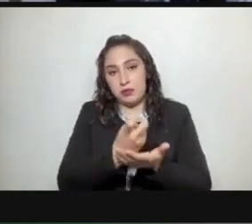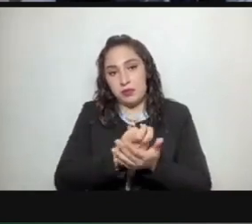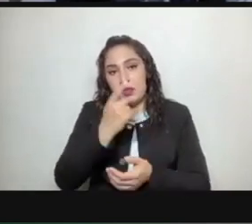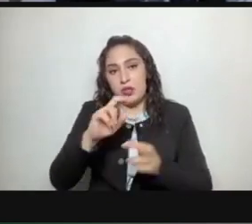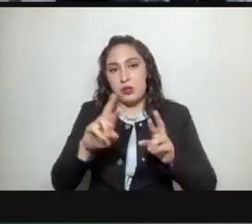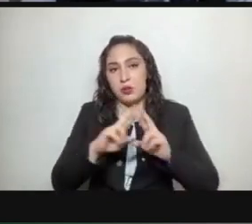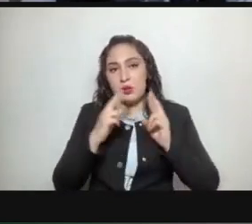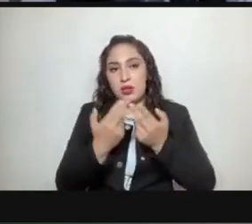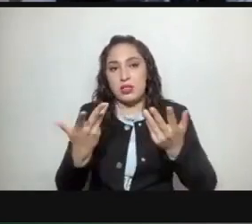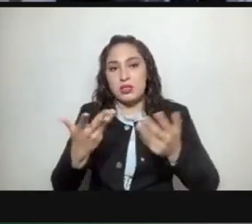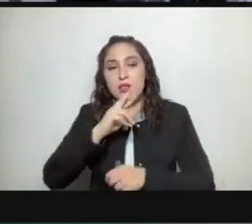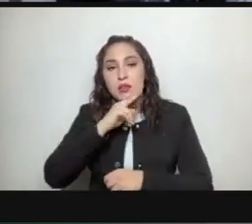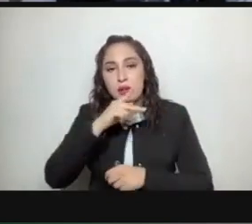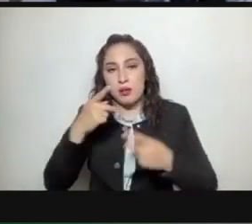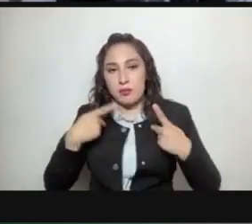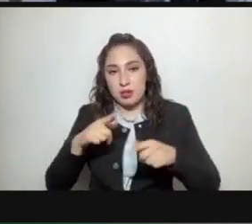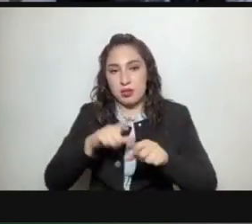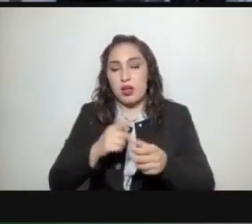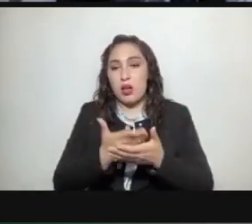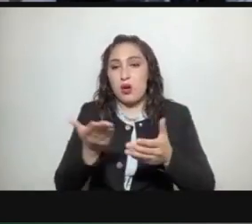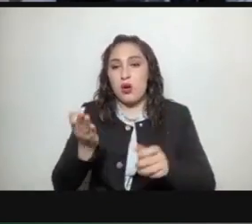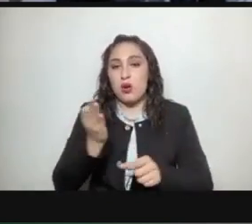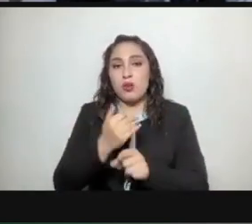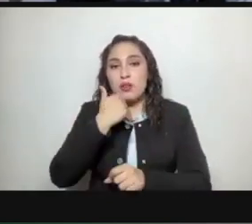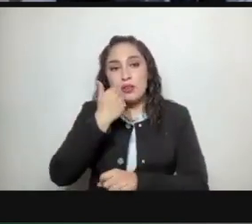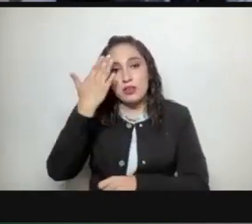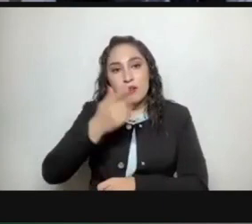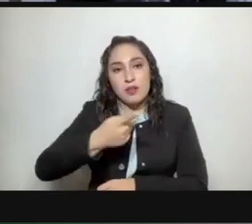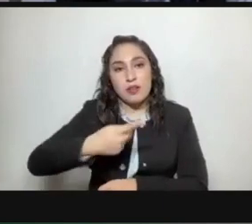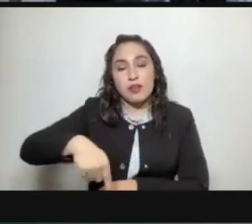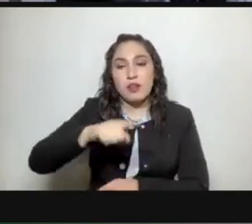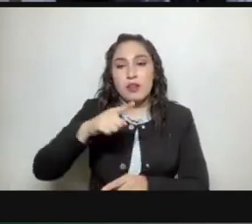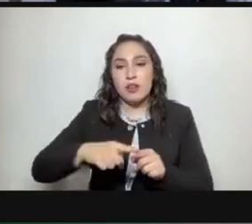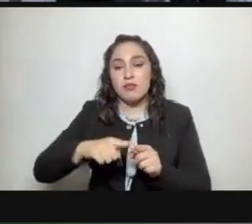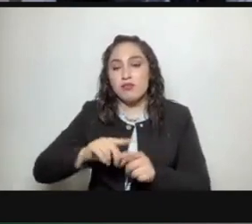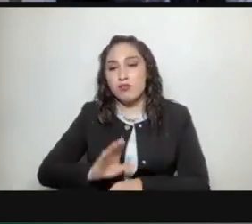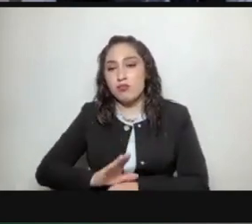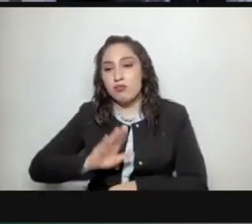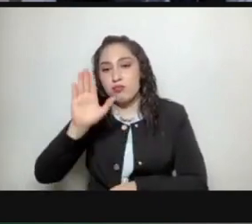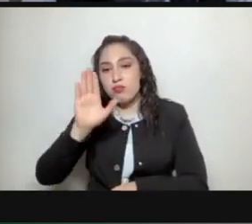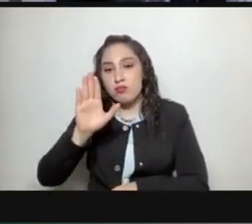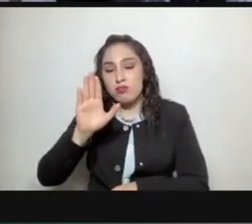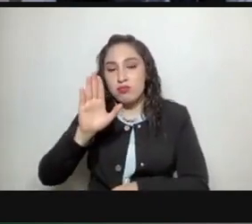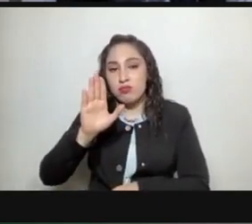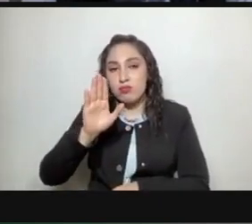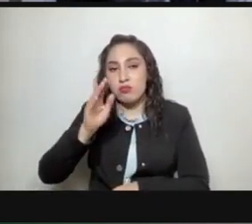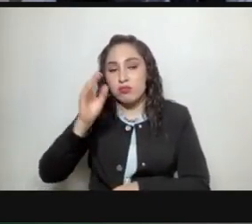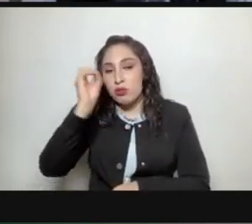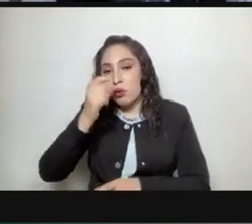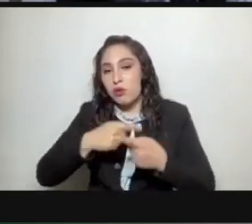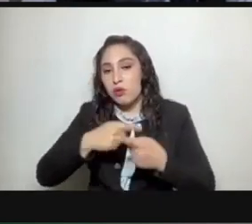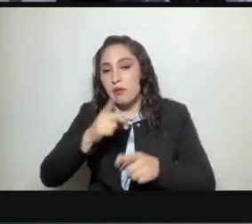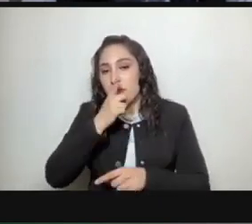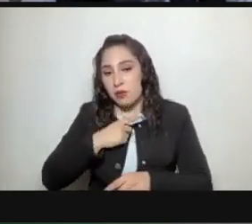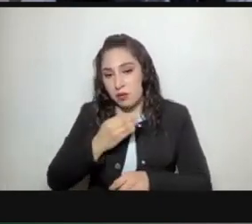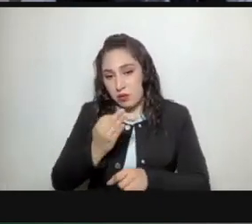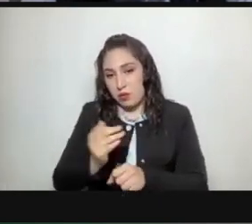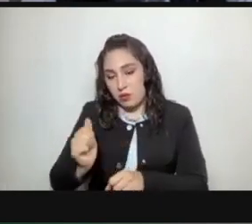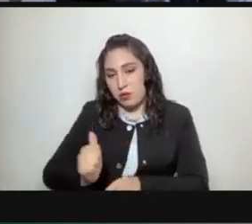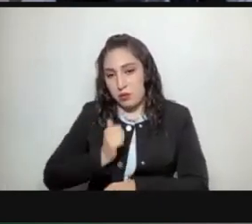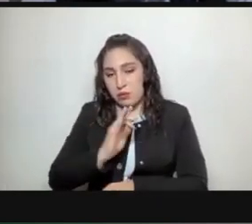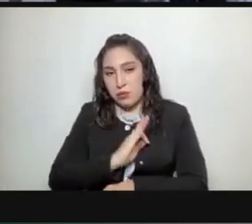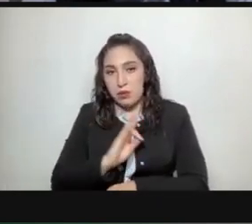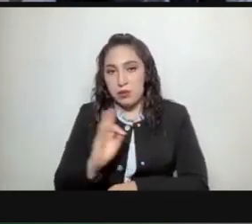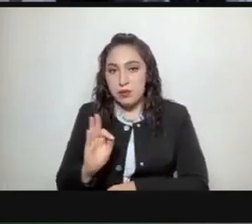presencial y quisiera saber si alguien está este piensa algo diferente pues que lo pudiéramos debatir en este